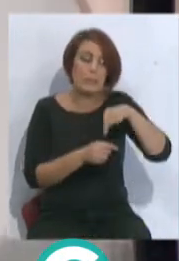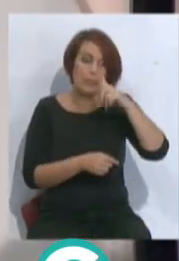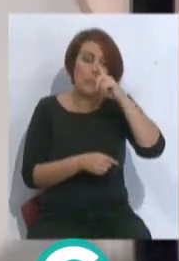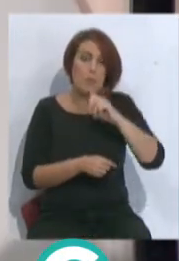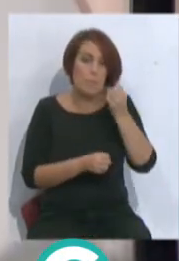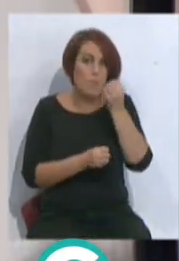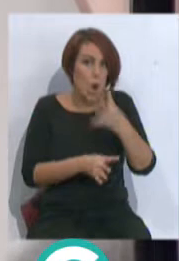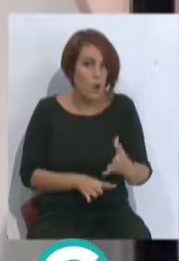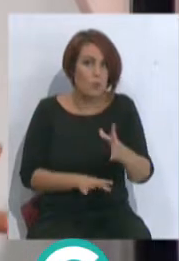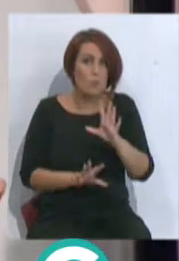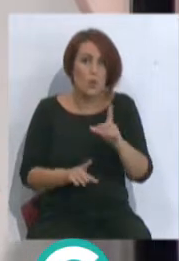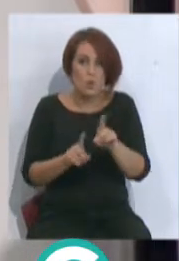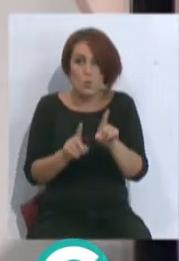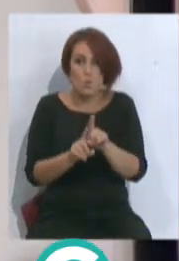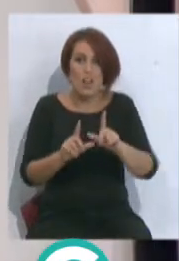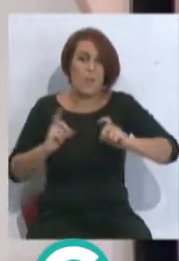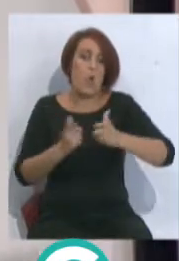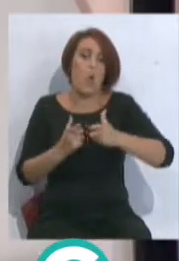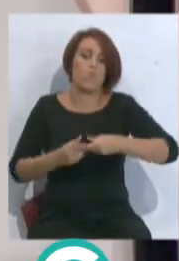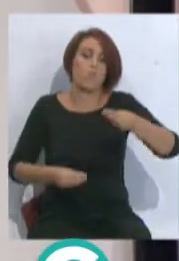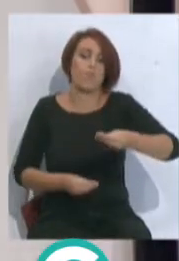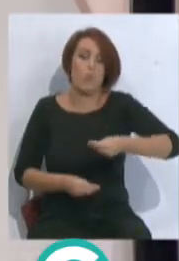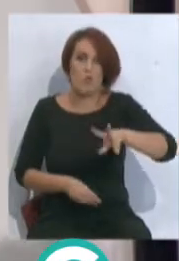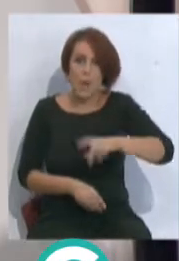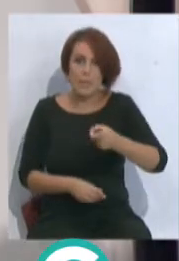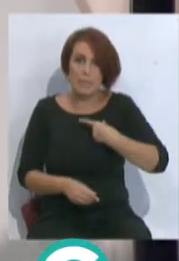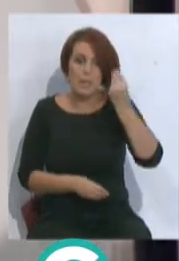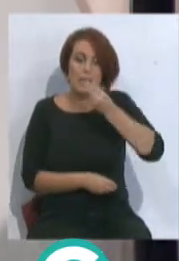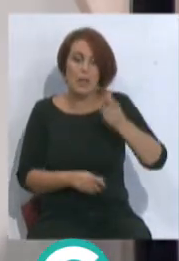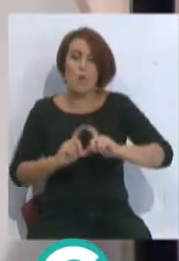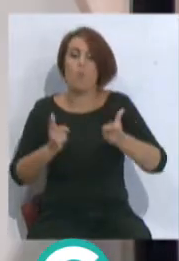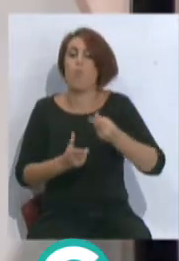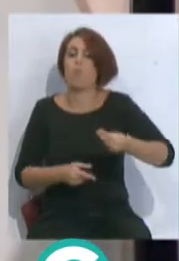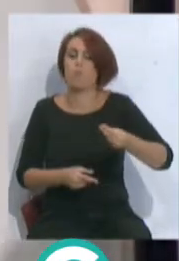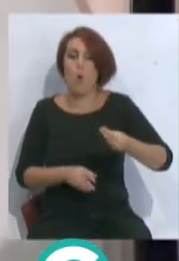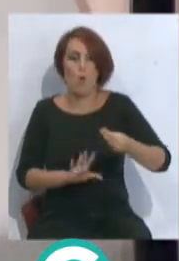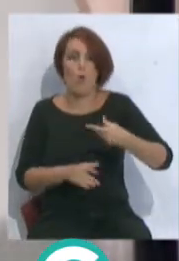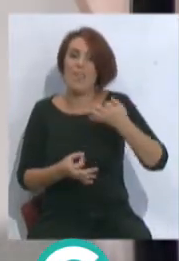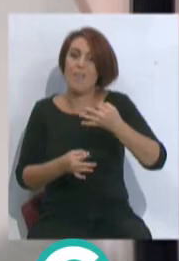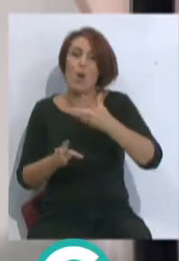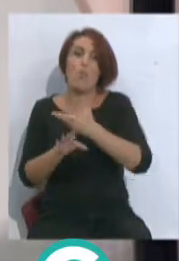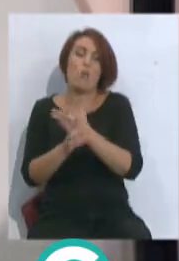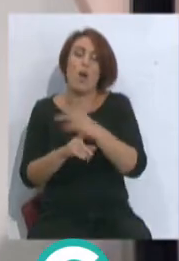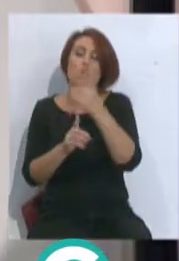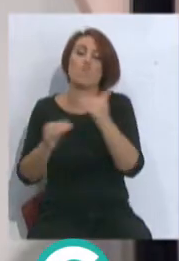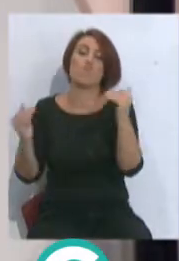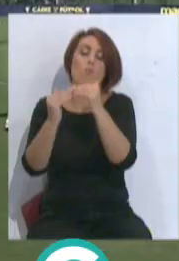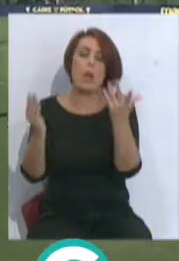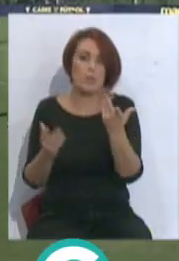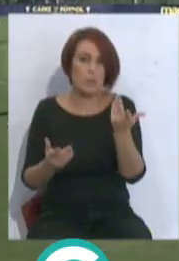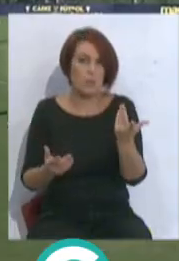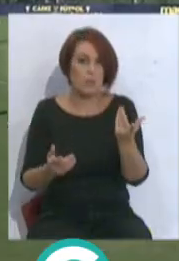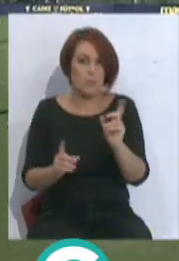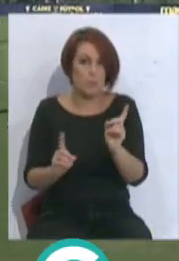creamos que tenemos el Bayern de Muniz, picha. Es que creemos que tenemos el Bayern de Muniz. ¿Y no qué tenemos? Y tenemos que jugar como el Bayern de Muniz de Guardiola o de